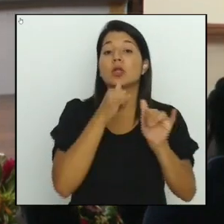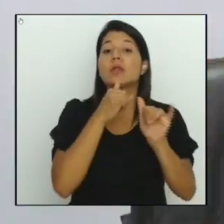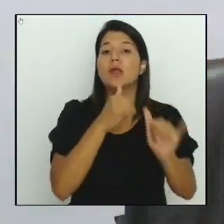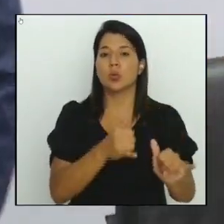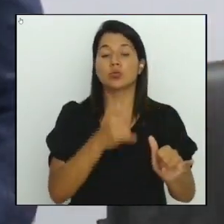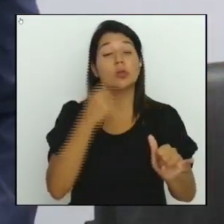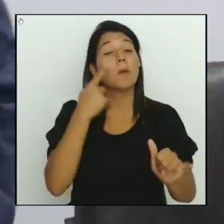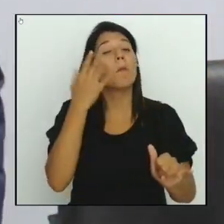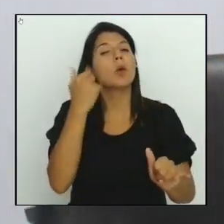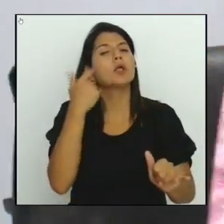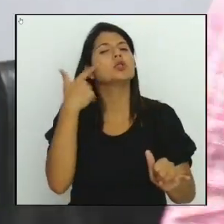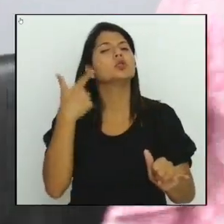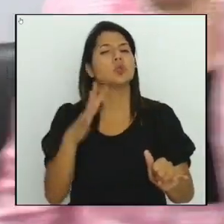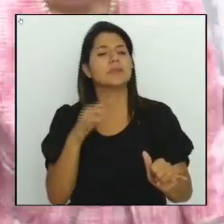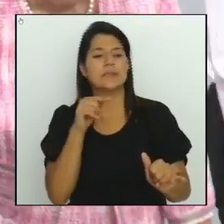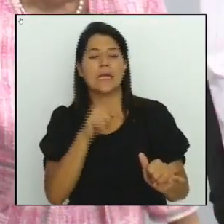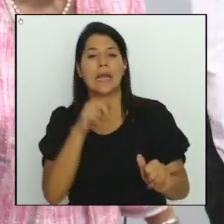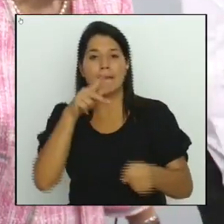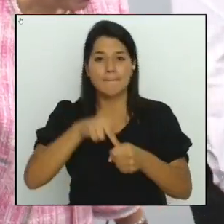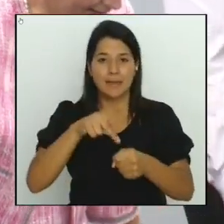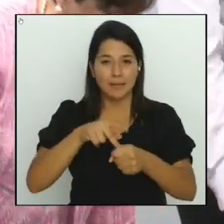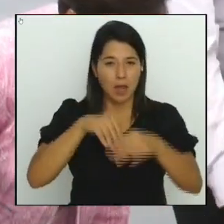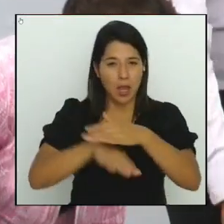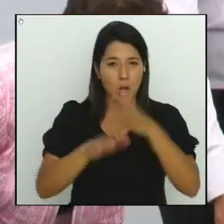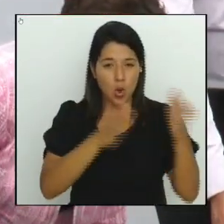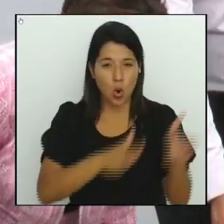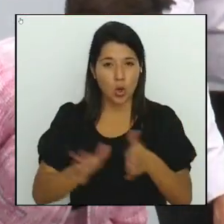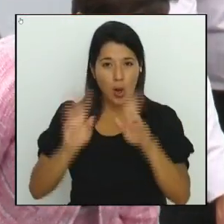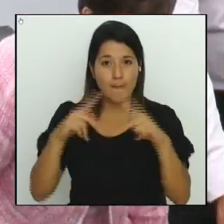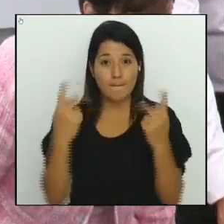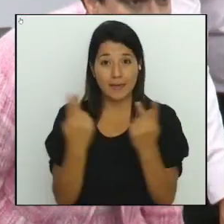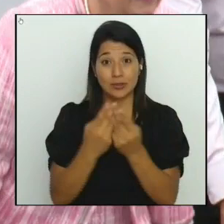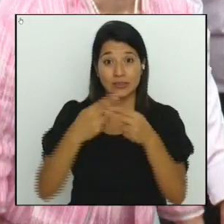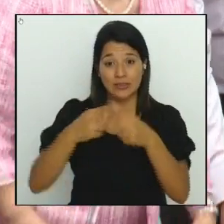participar en la organización del partido Aquí Costa Rica manda.